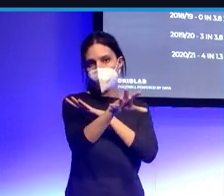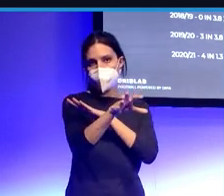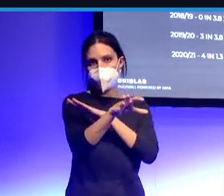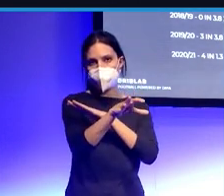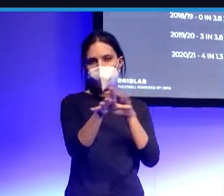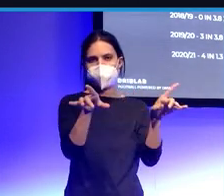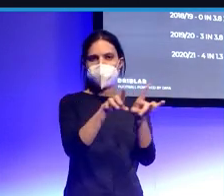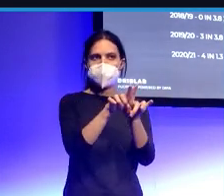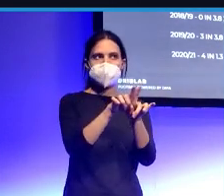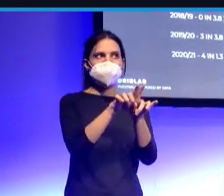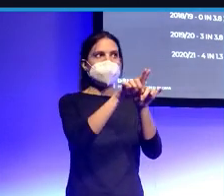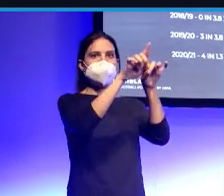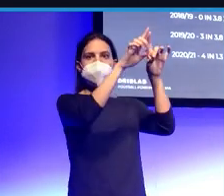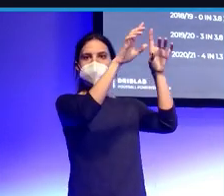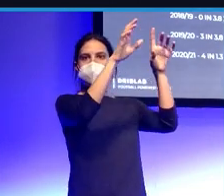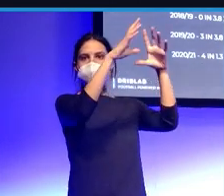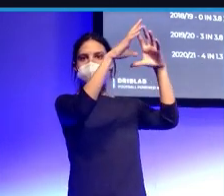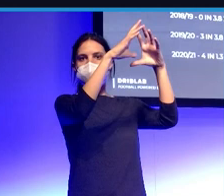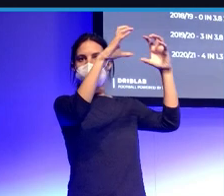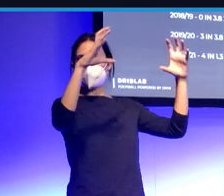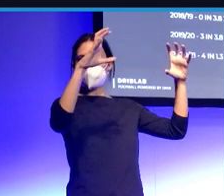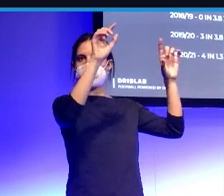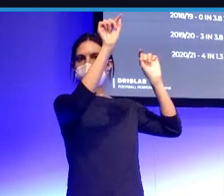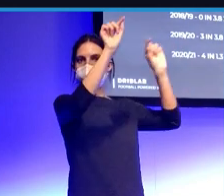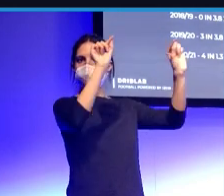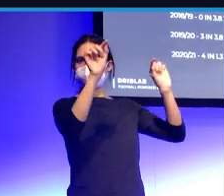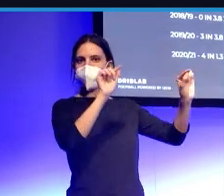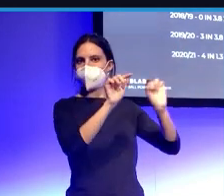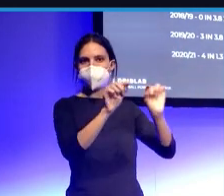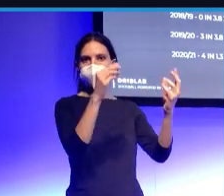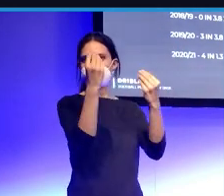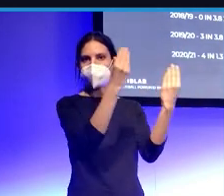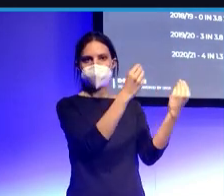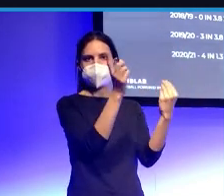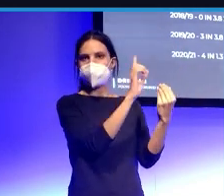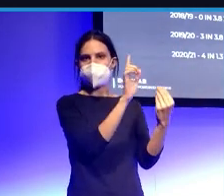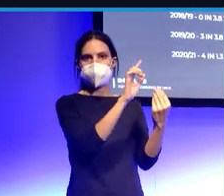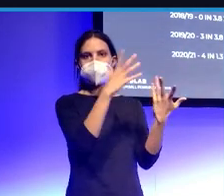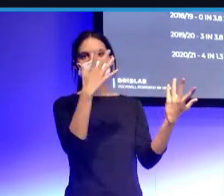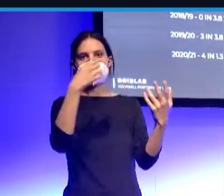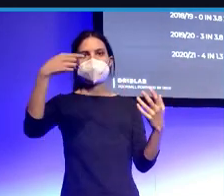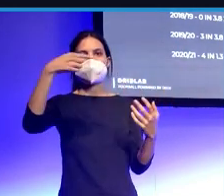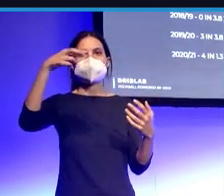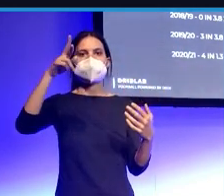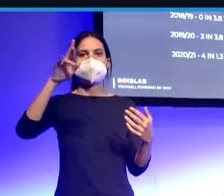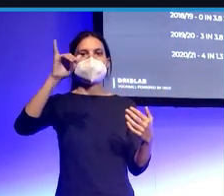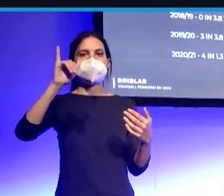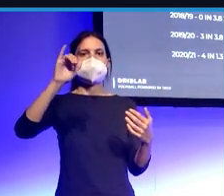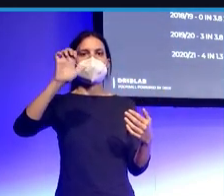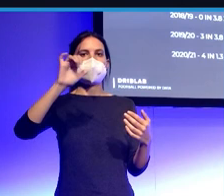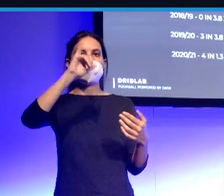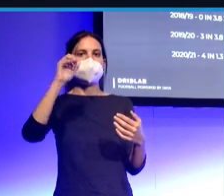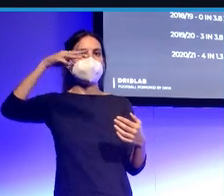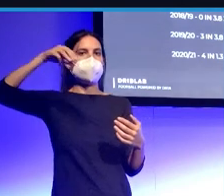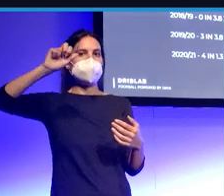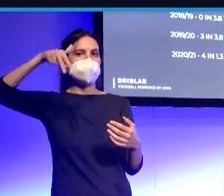de puntos que vemos esparcida, por todo el campo y, bueno, tenemos a Grisman que era un 9 más típico y con un gran rendimiento